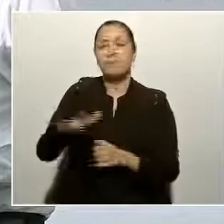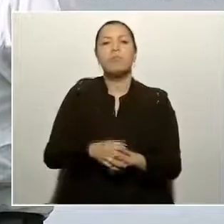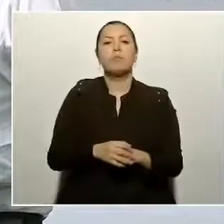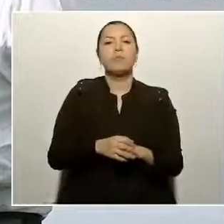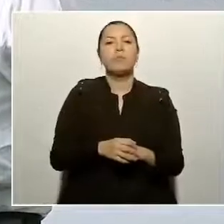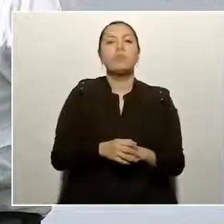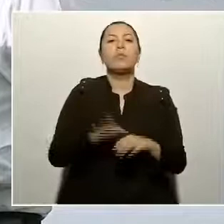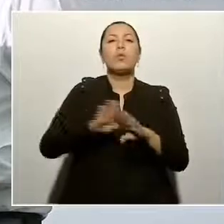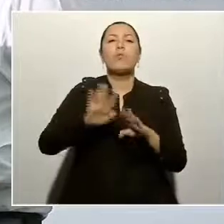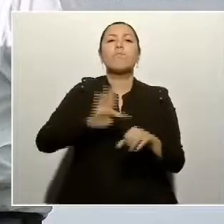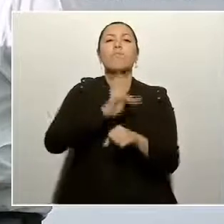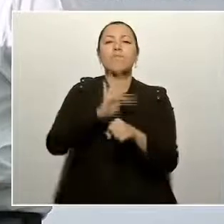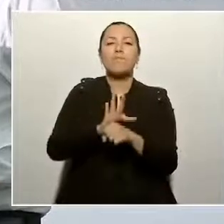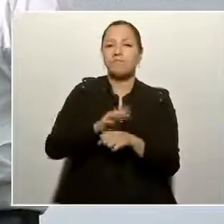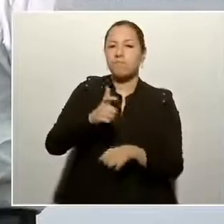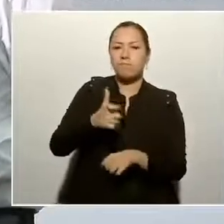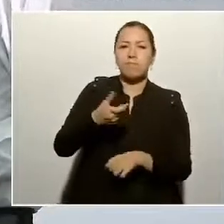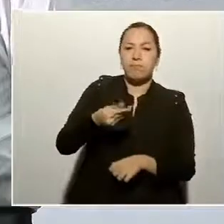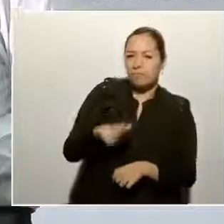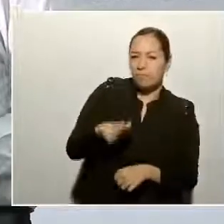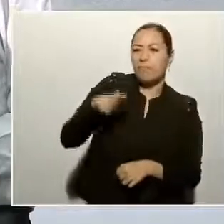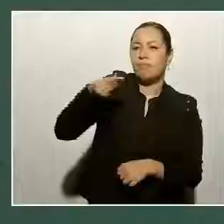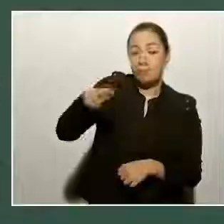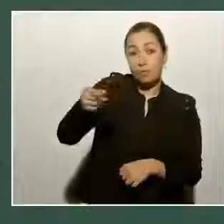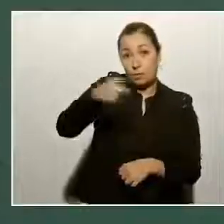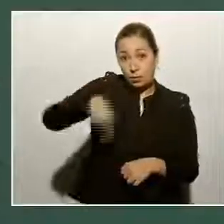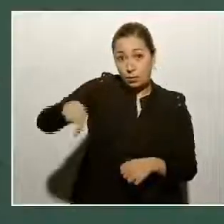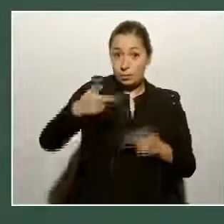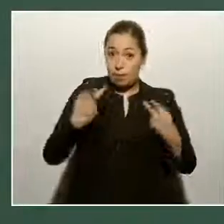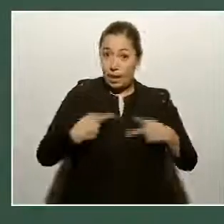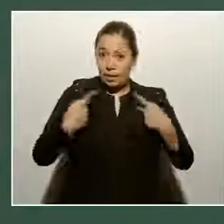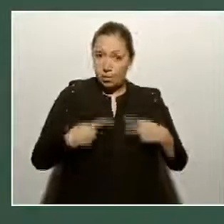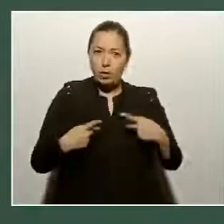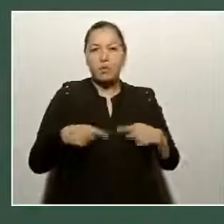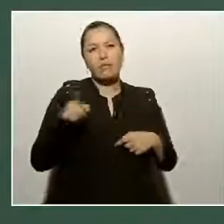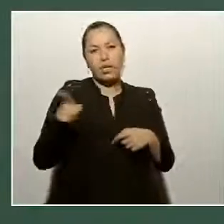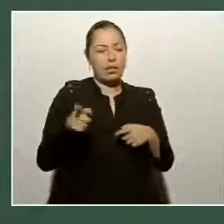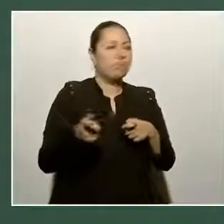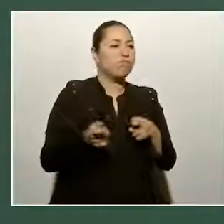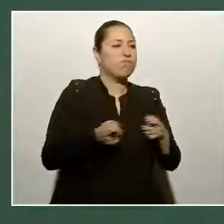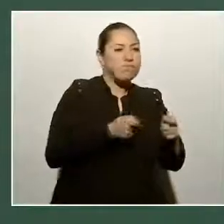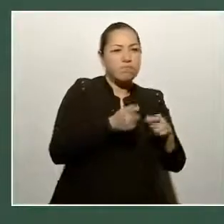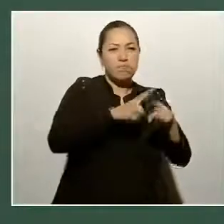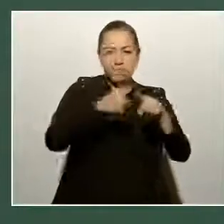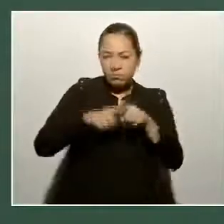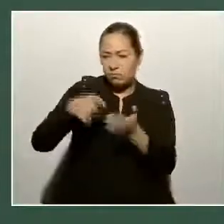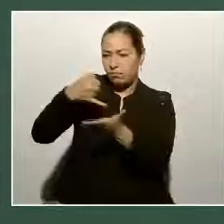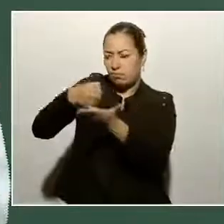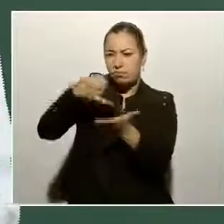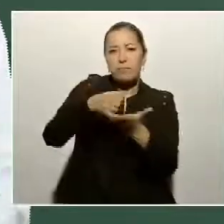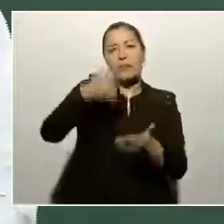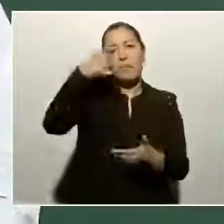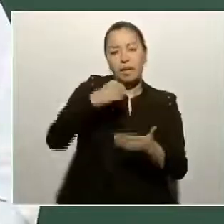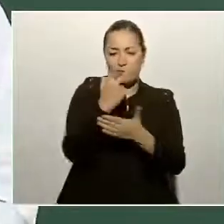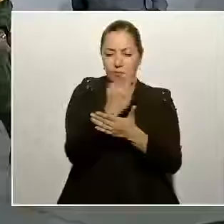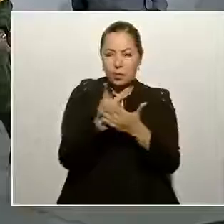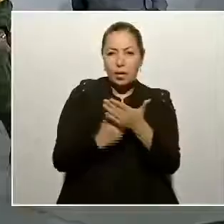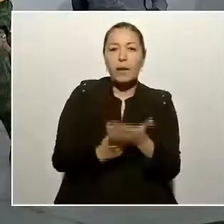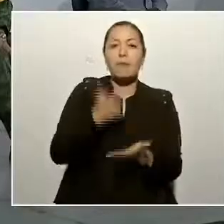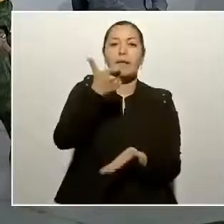subsidio a productores en el programa de precios de garantía,